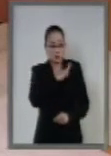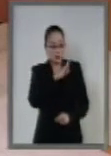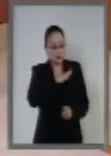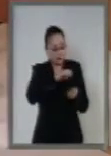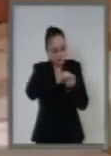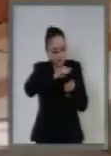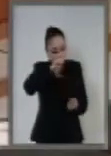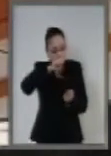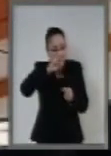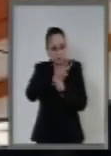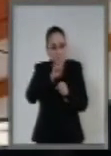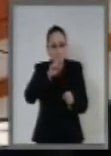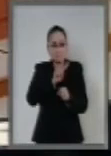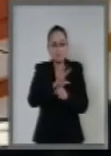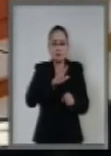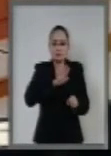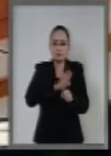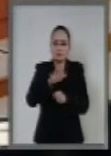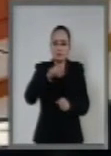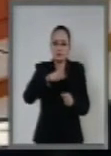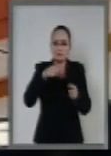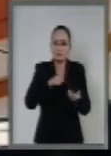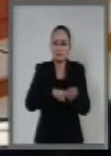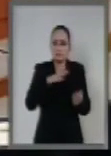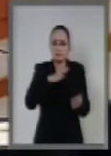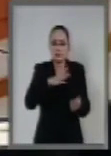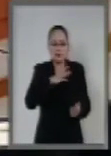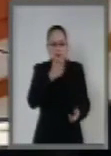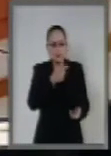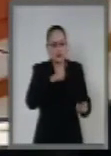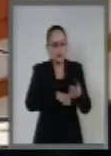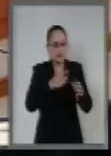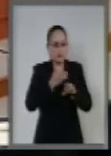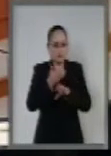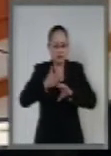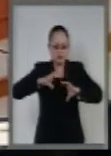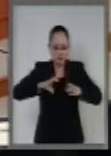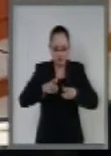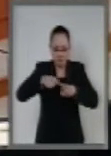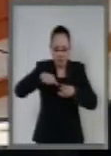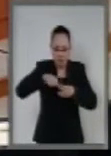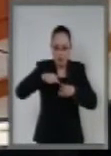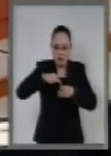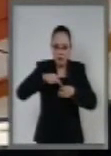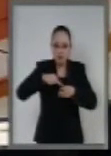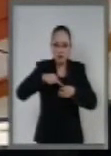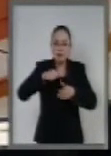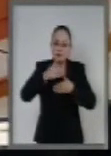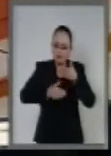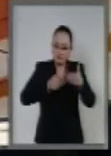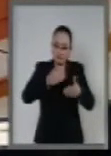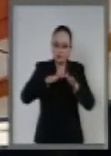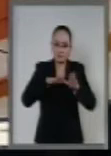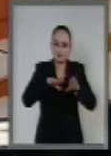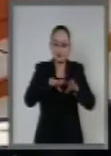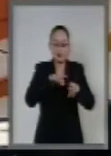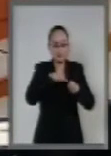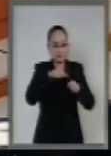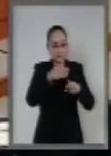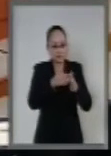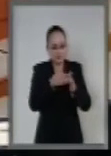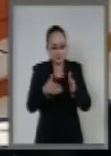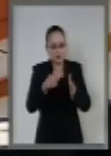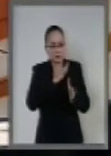la gestión financiera de las entidades fiscalizadas durante el ejercicio fiscal en curso